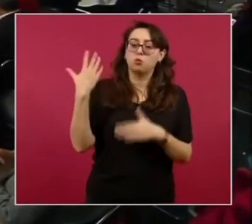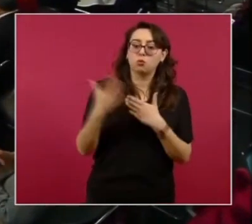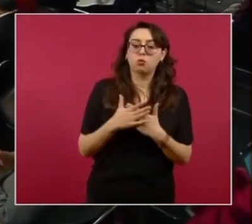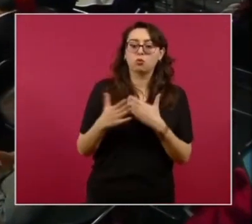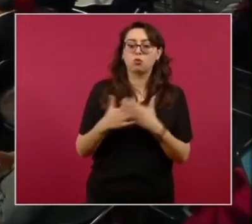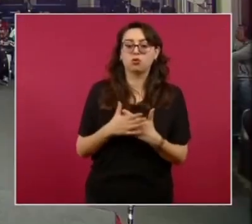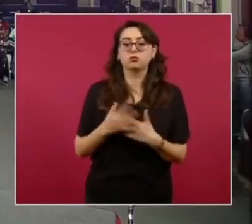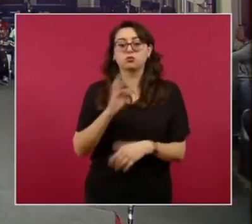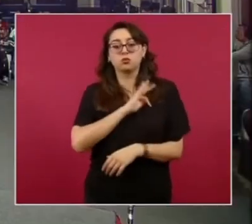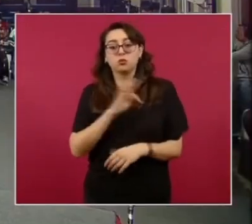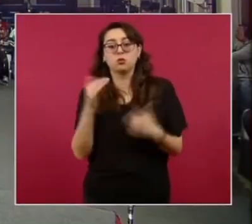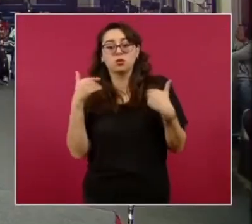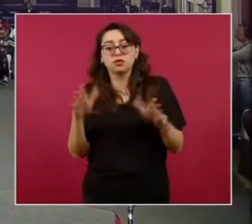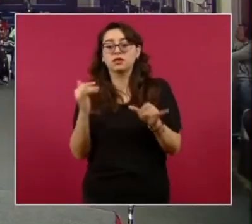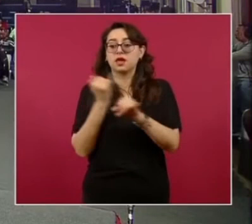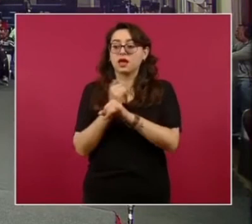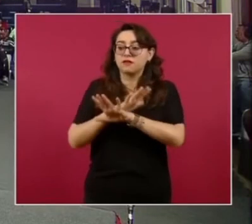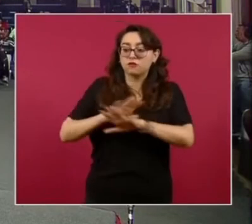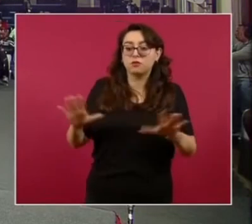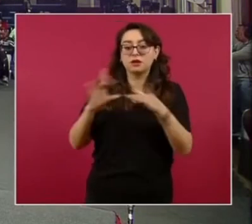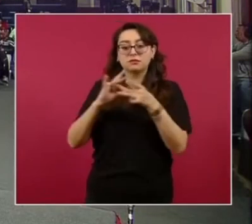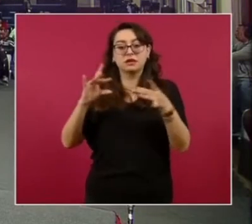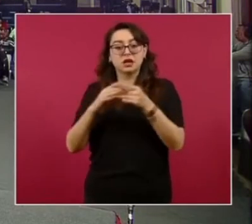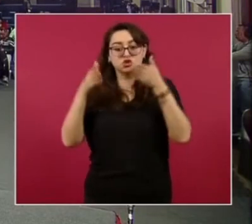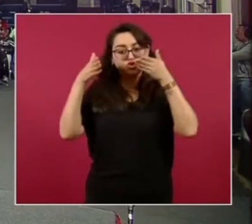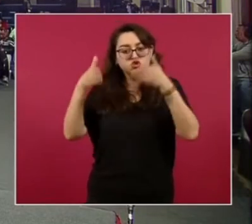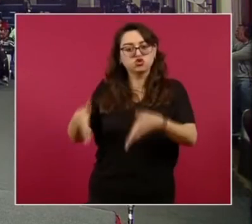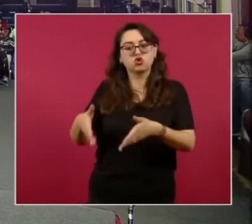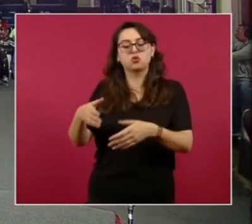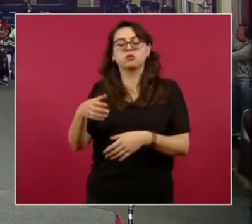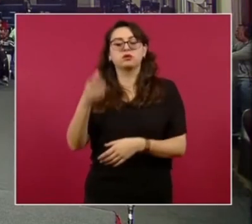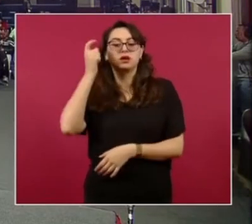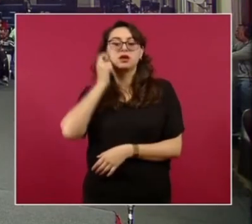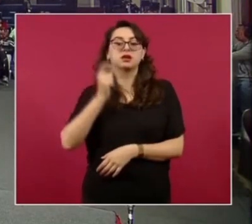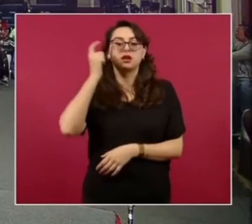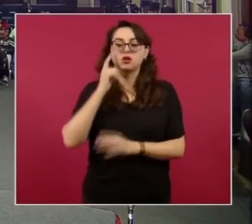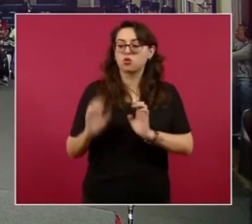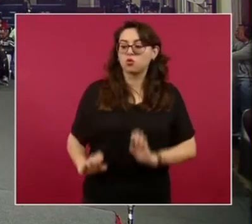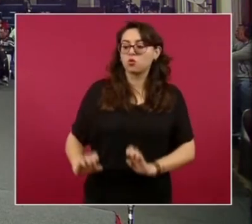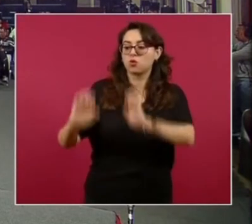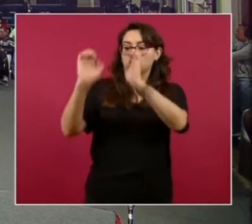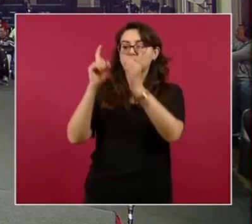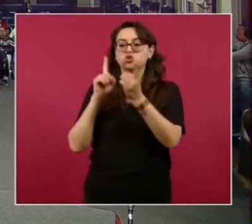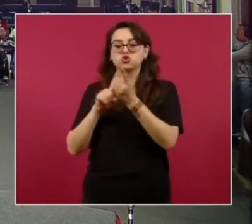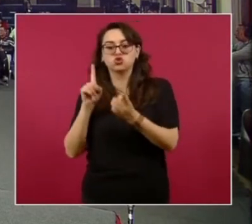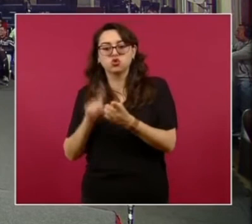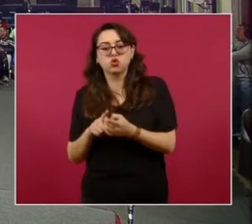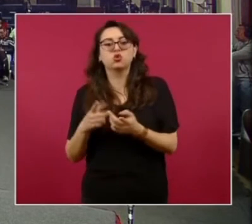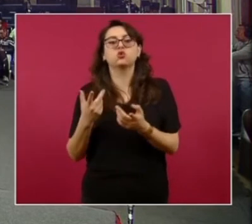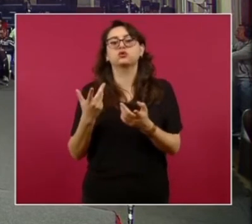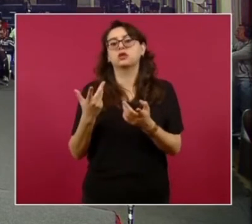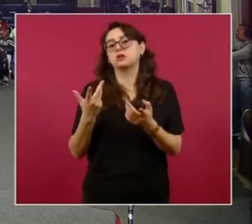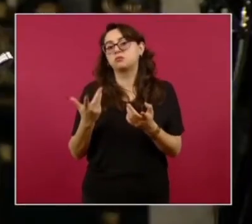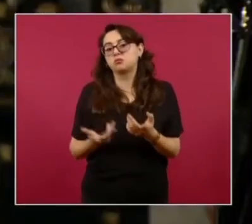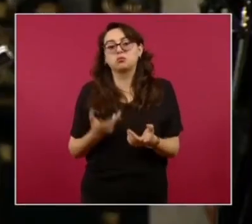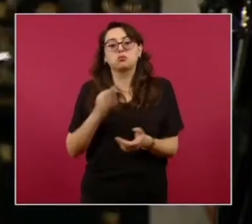impactantes revelaciones al presidente López Obrador en temas de inseguridad que están pasando